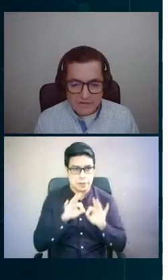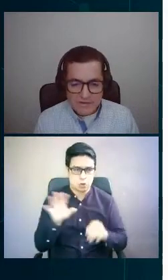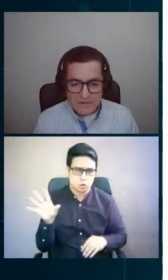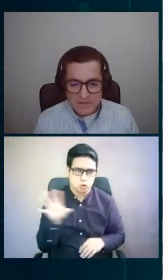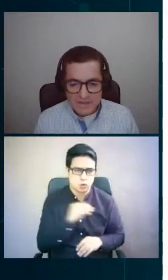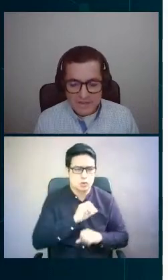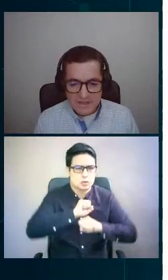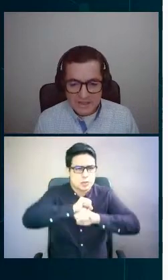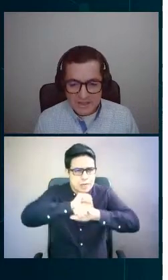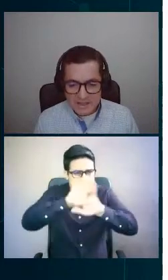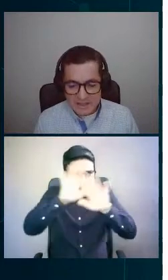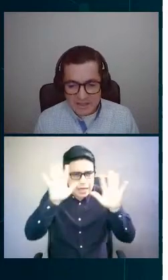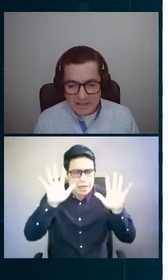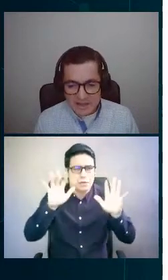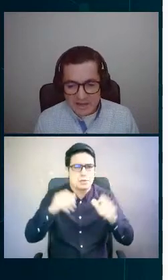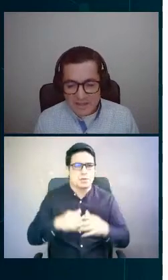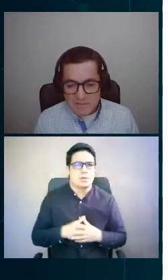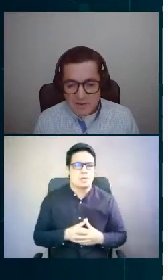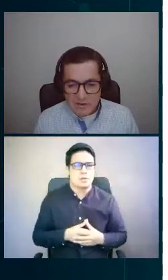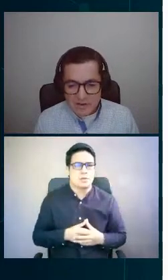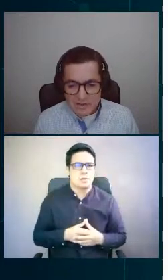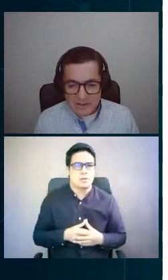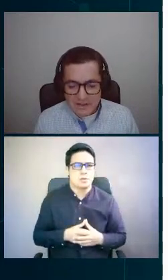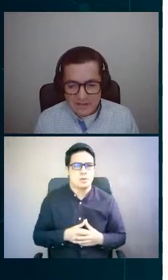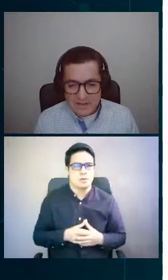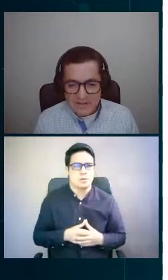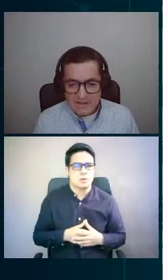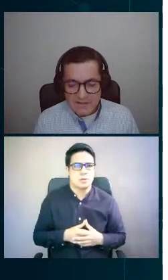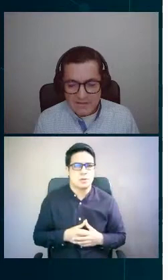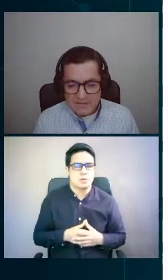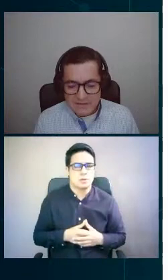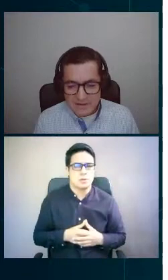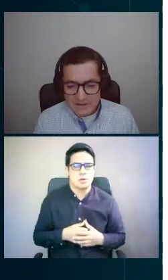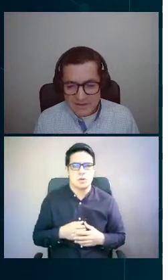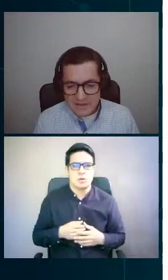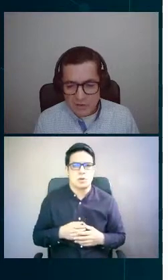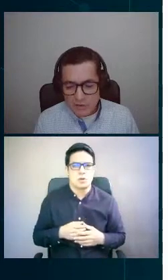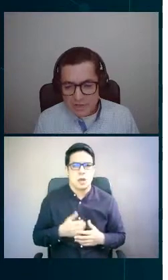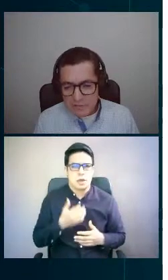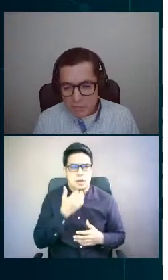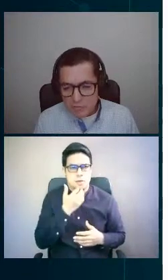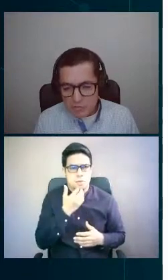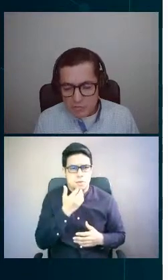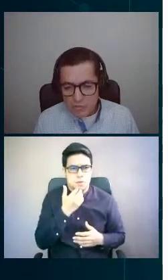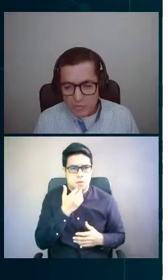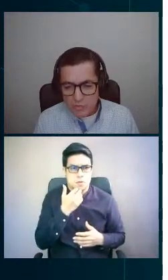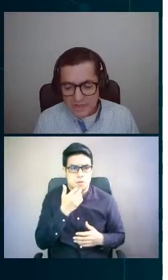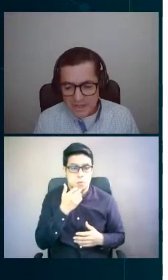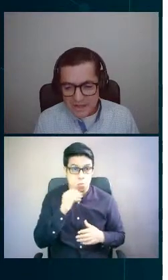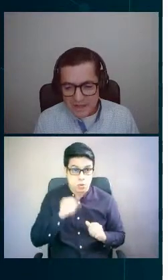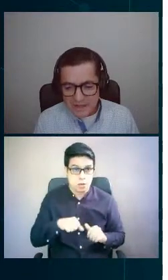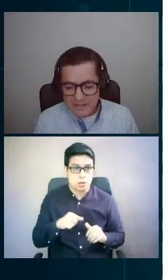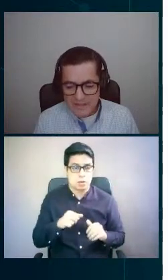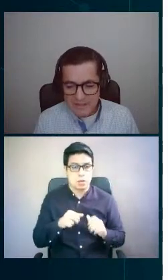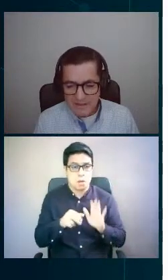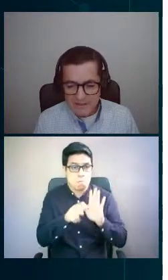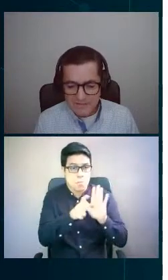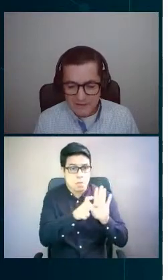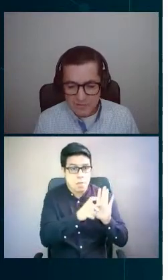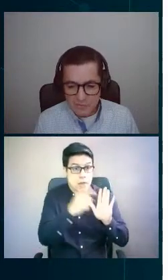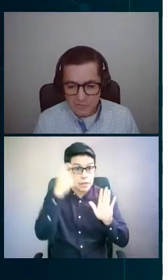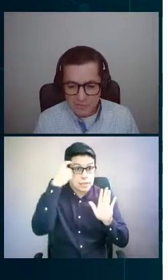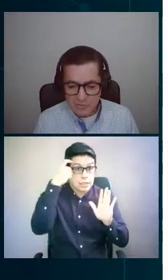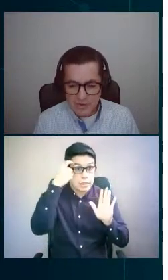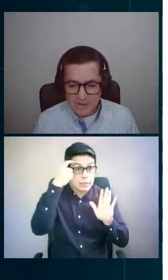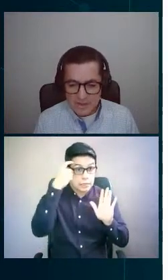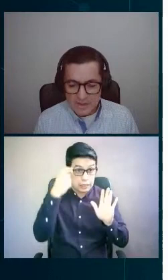no existe red de medición inteligente si no tenemos una red de